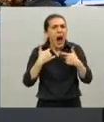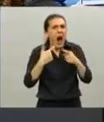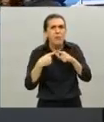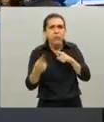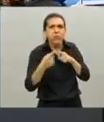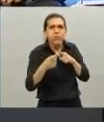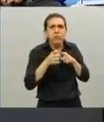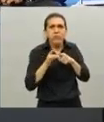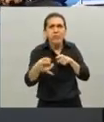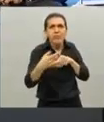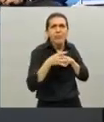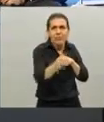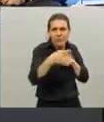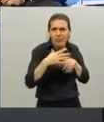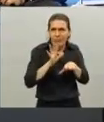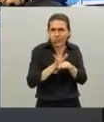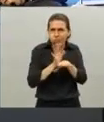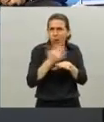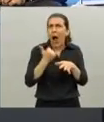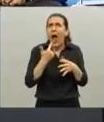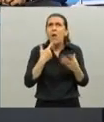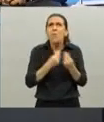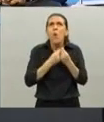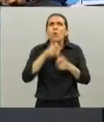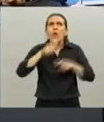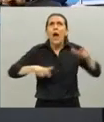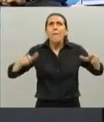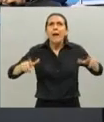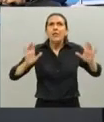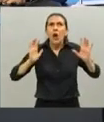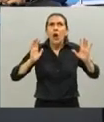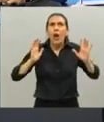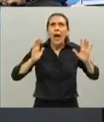porque seguramente a partir de ahora va a haber mucha gente que quiera